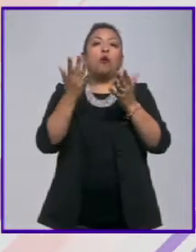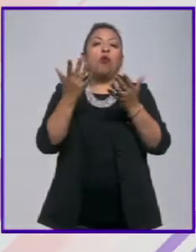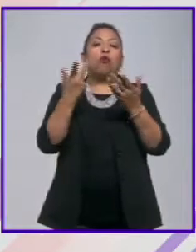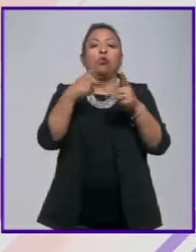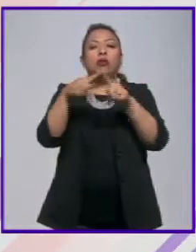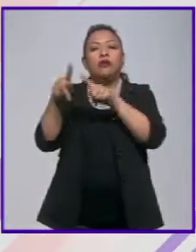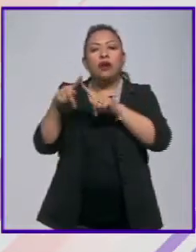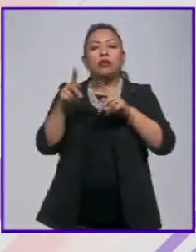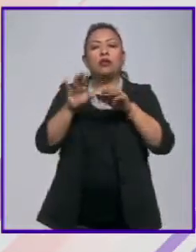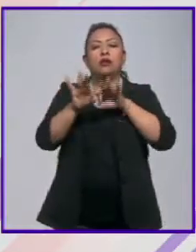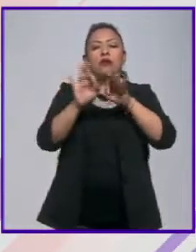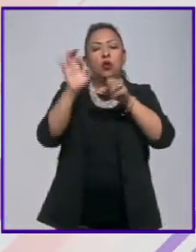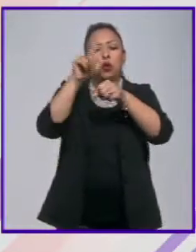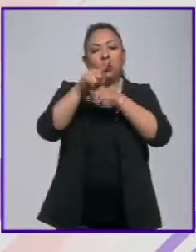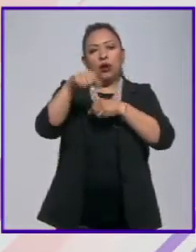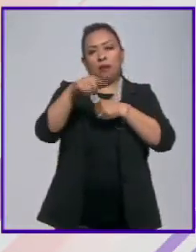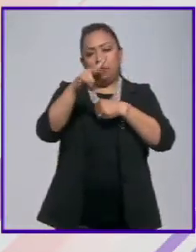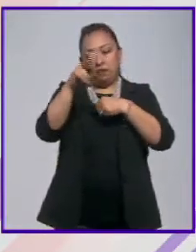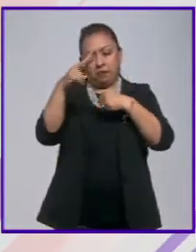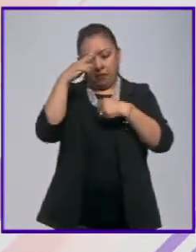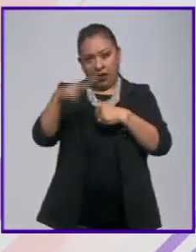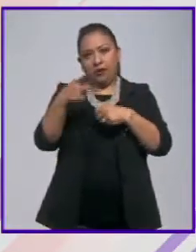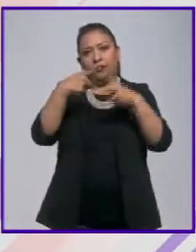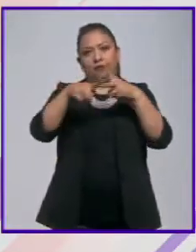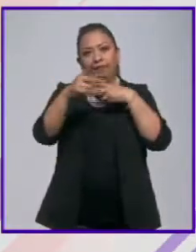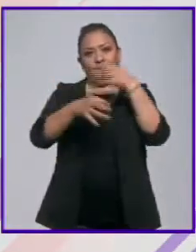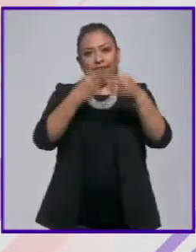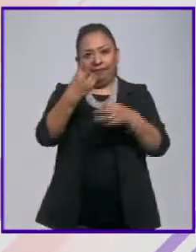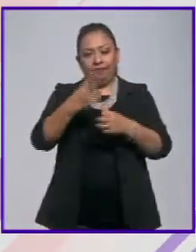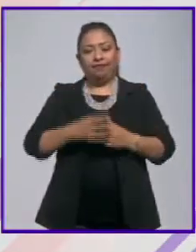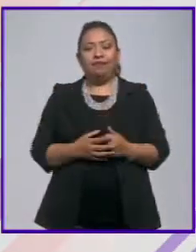este país. Esto y mucho más en Noticias 22. Comenzamos.